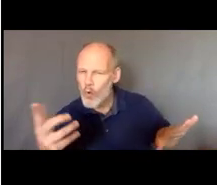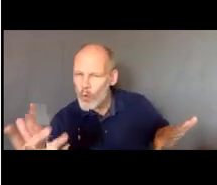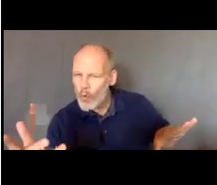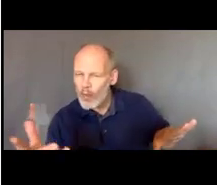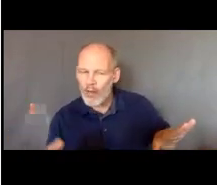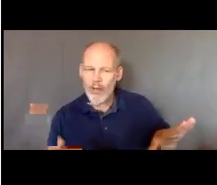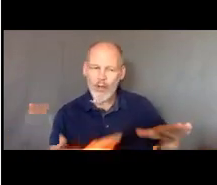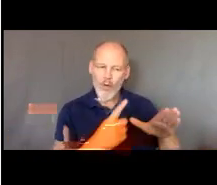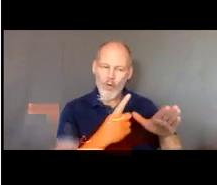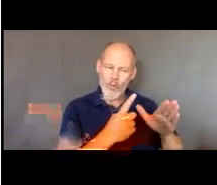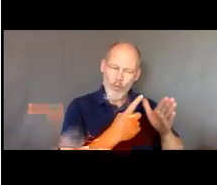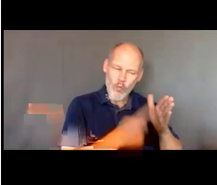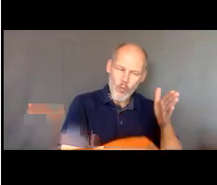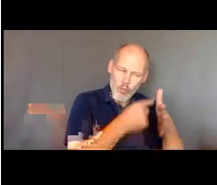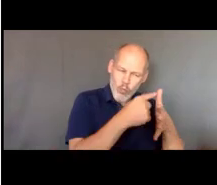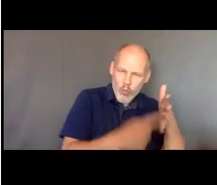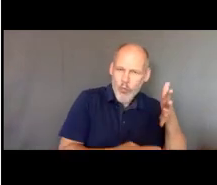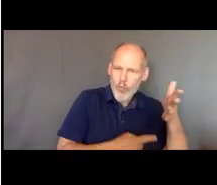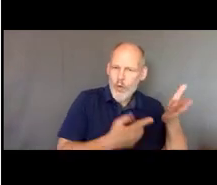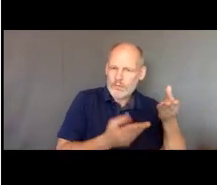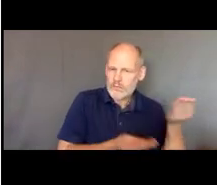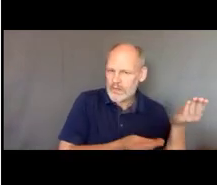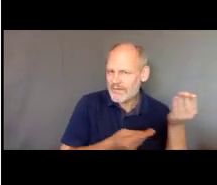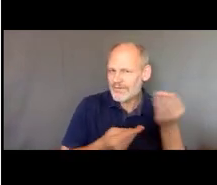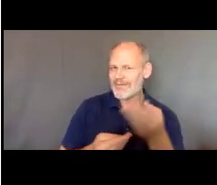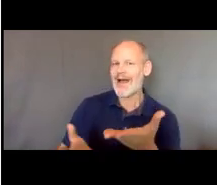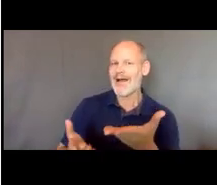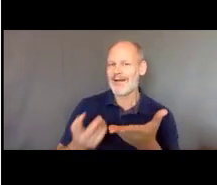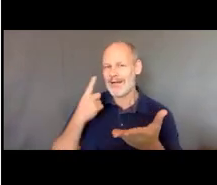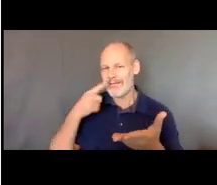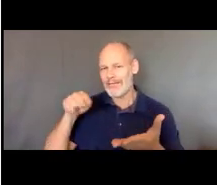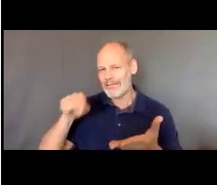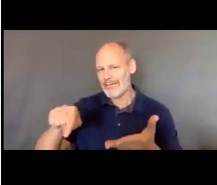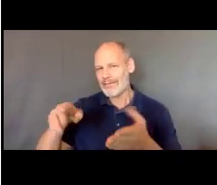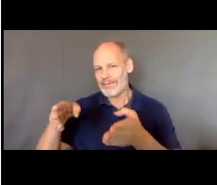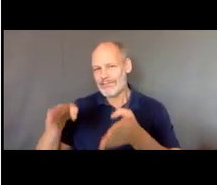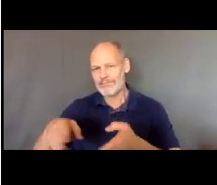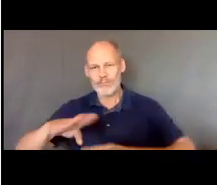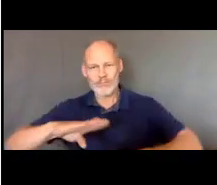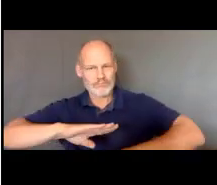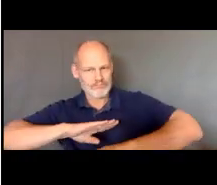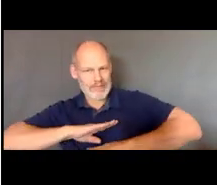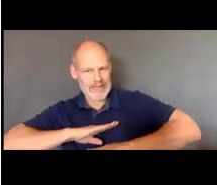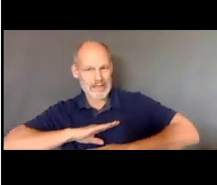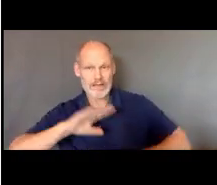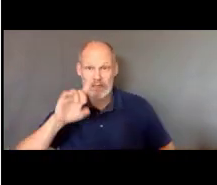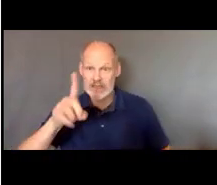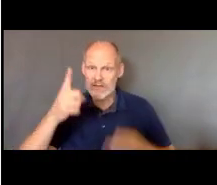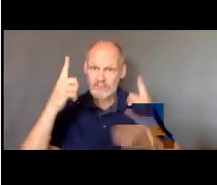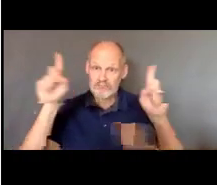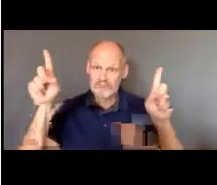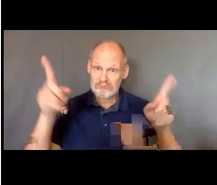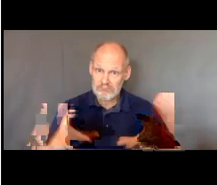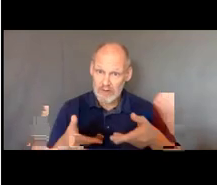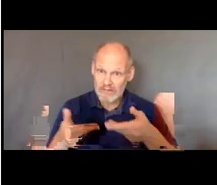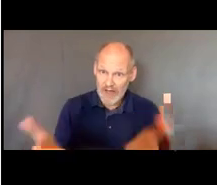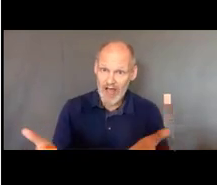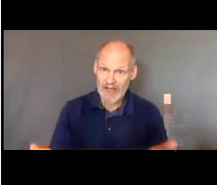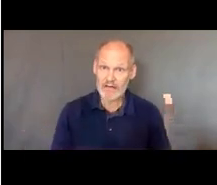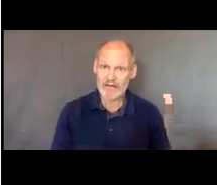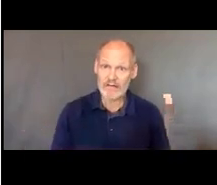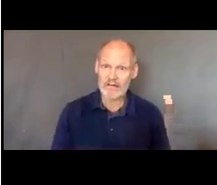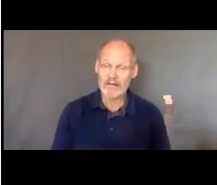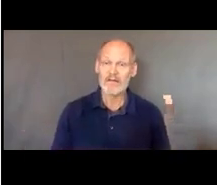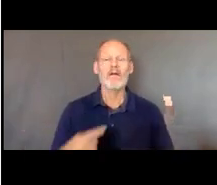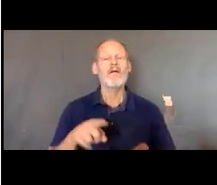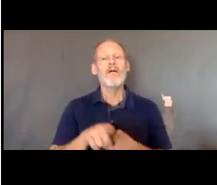proporcionar cuáles eran los servicios que se tenían que proporcionar para cumplir con la meta y si se proporcionaron y cuál qué podría